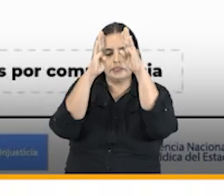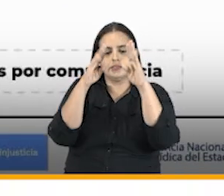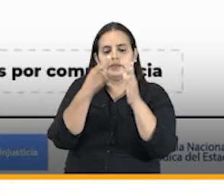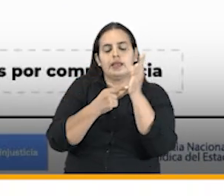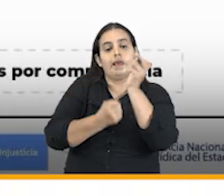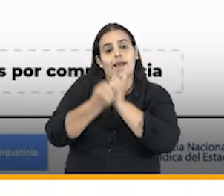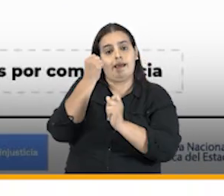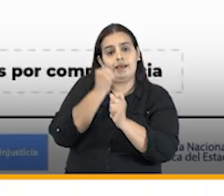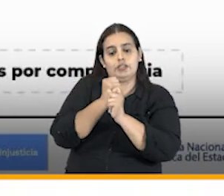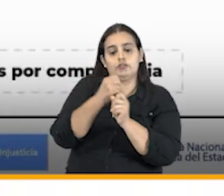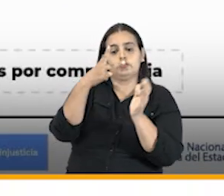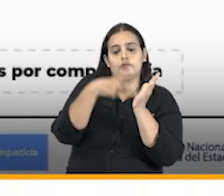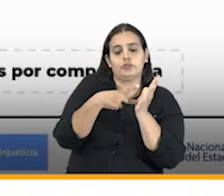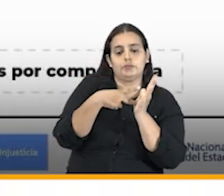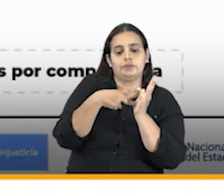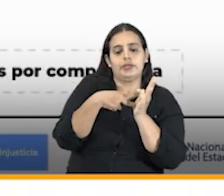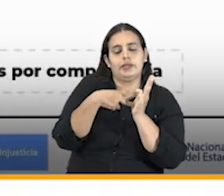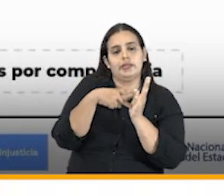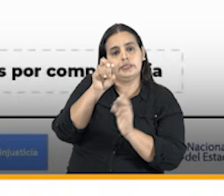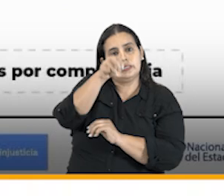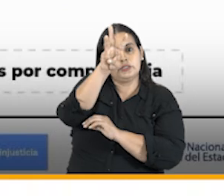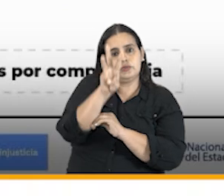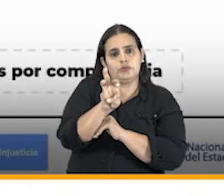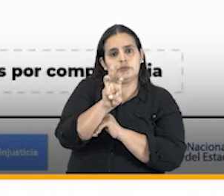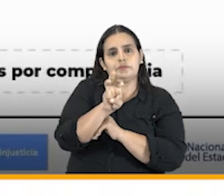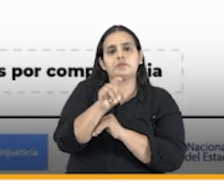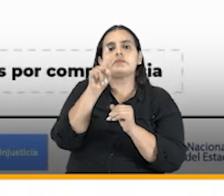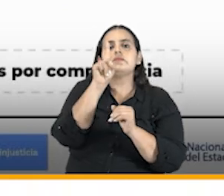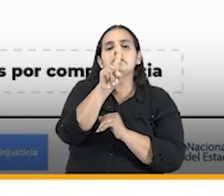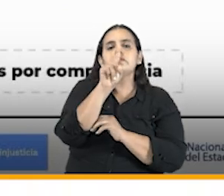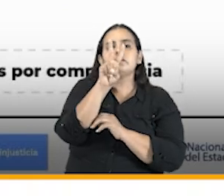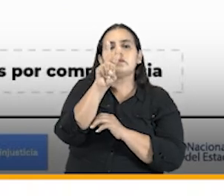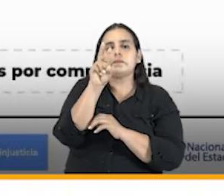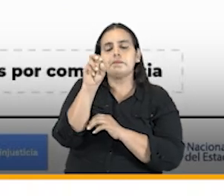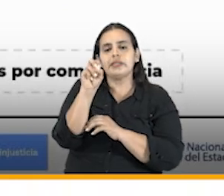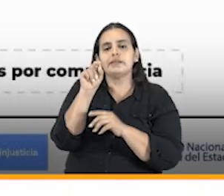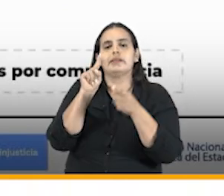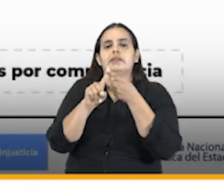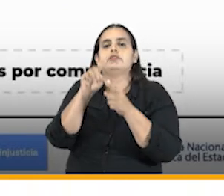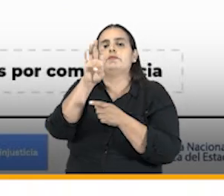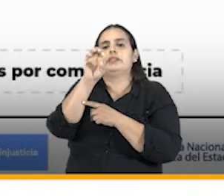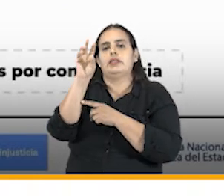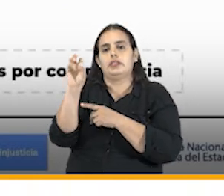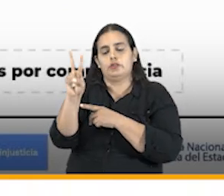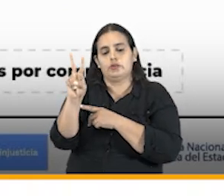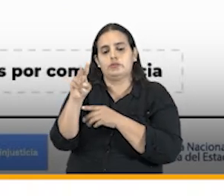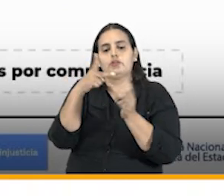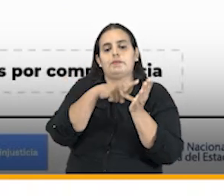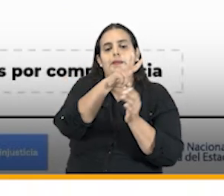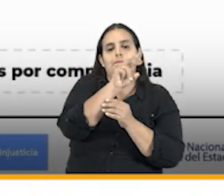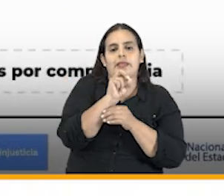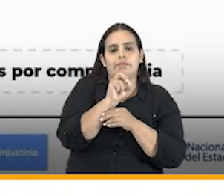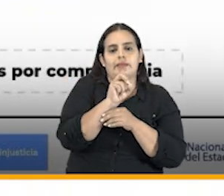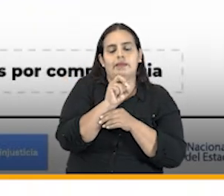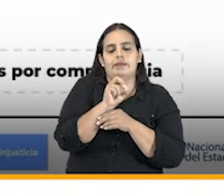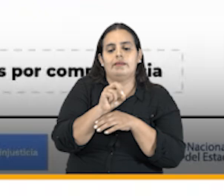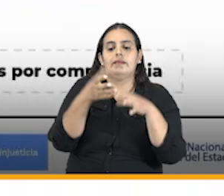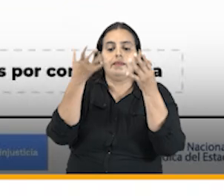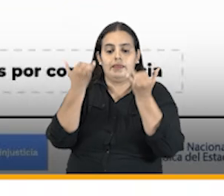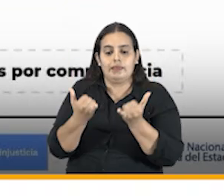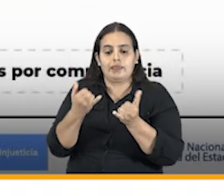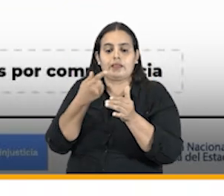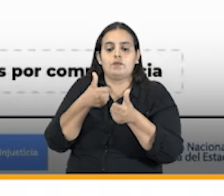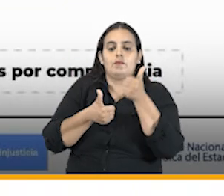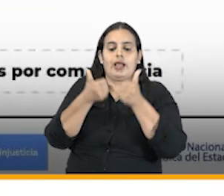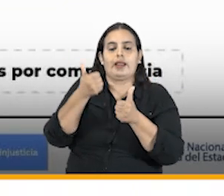en el año 2018 de 120 a 92 en el año 2020 y los